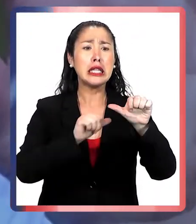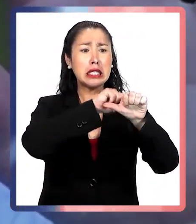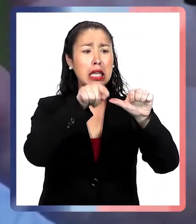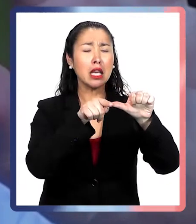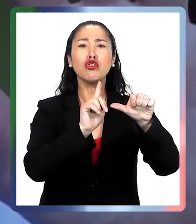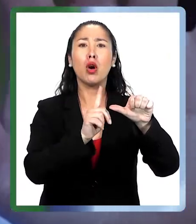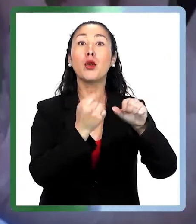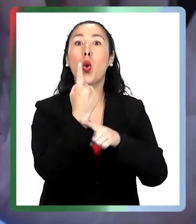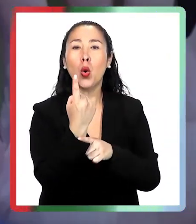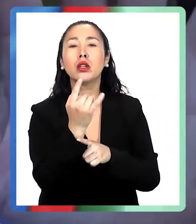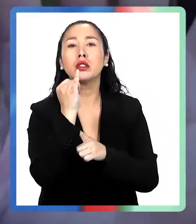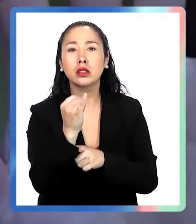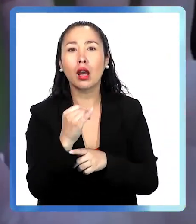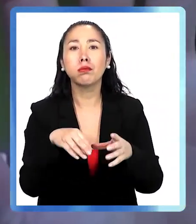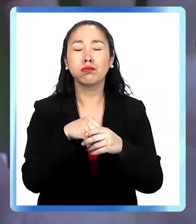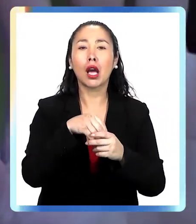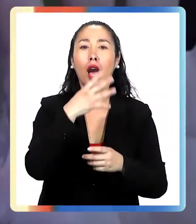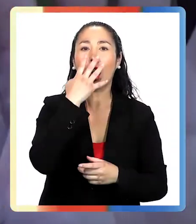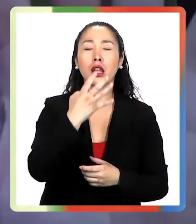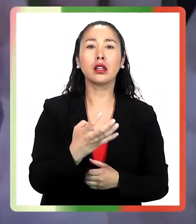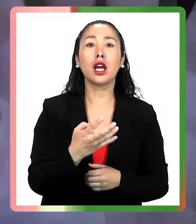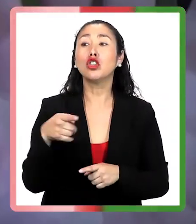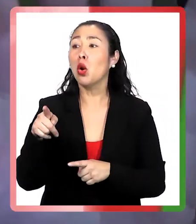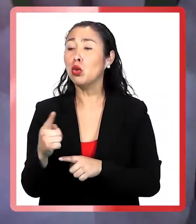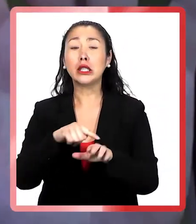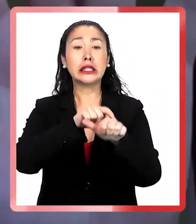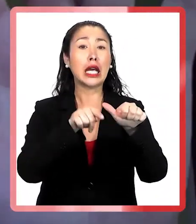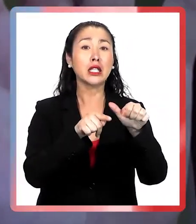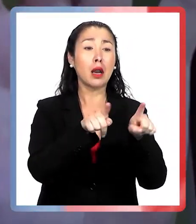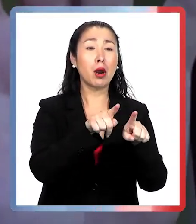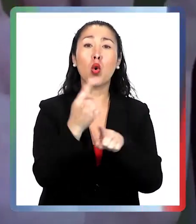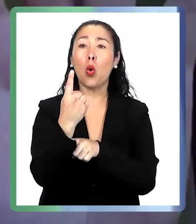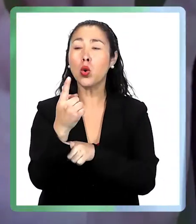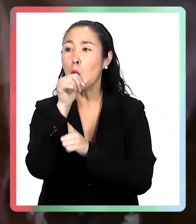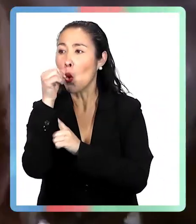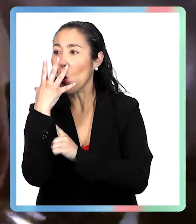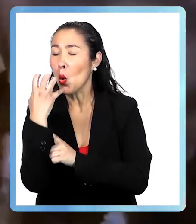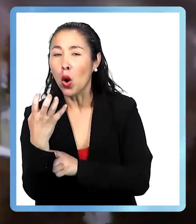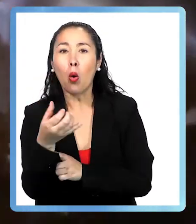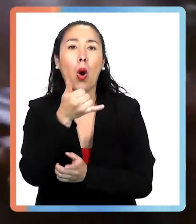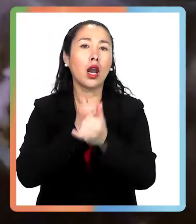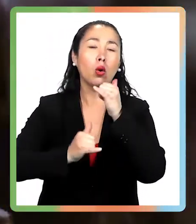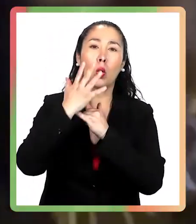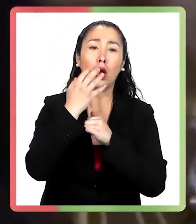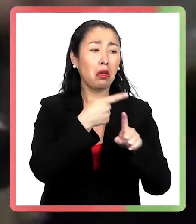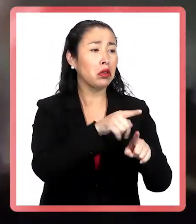Cinco puede que no, y pasa en Piolita. Pero nosotros somos seis hermanos y uno de nuestros hermanos se hizo adicto. Se hizo adicto al